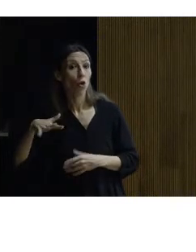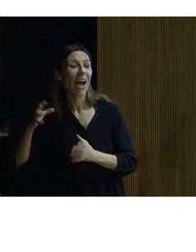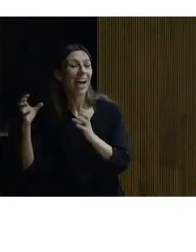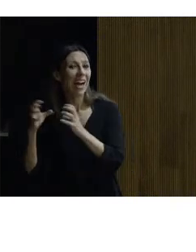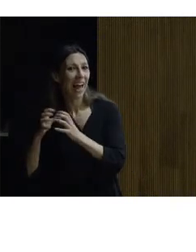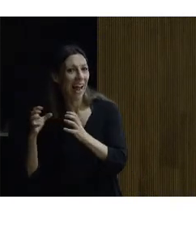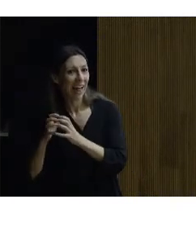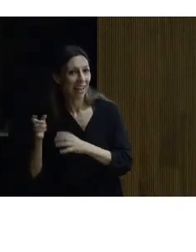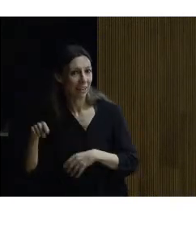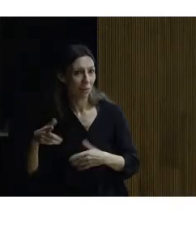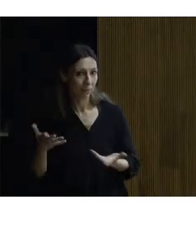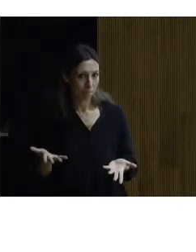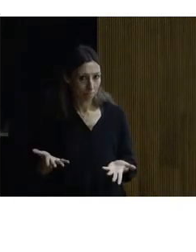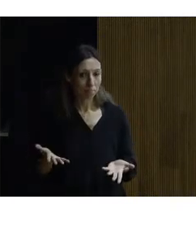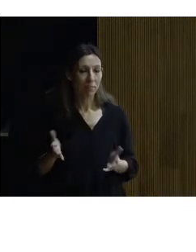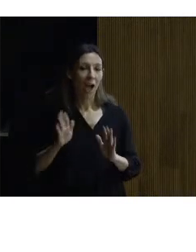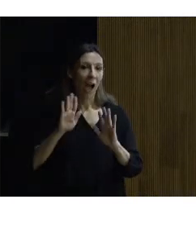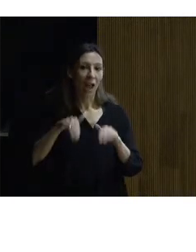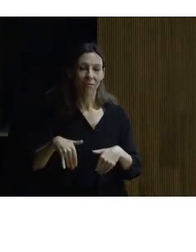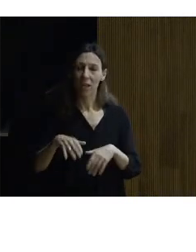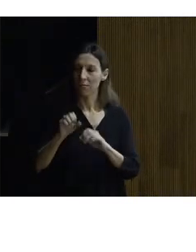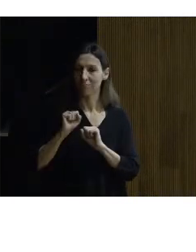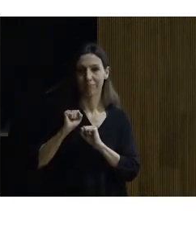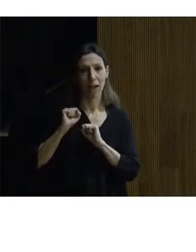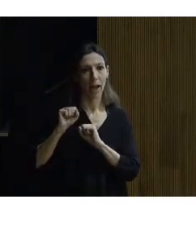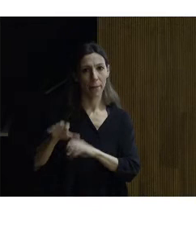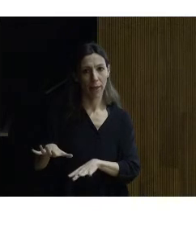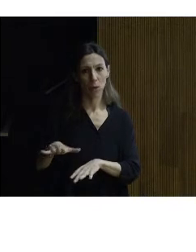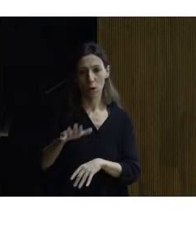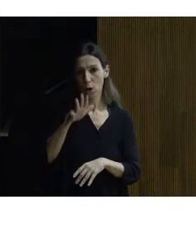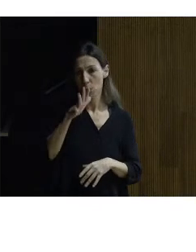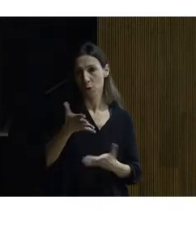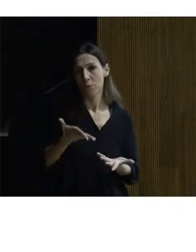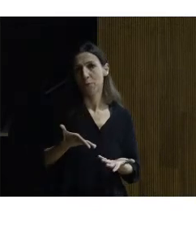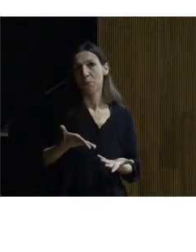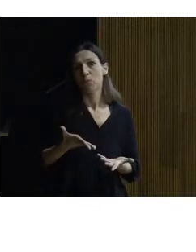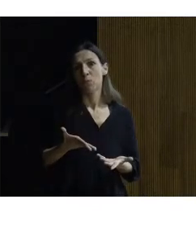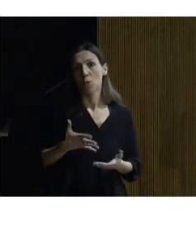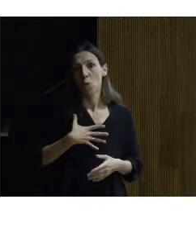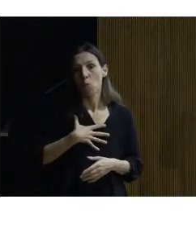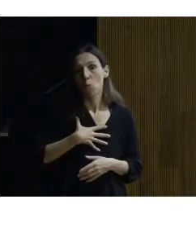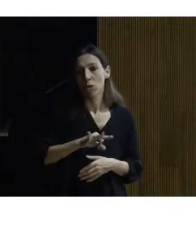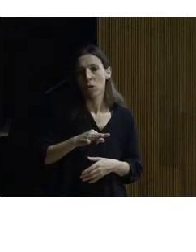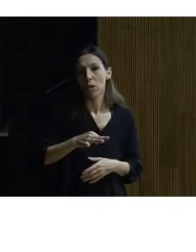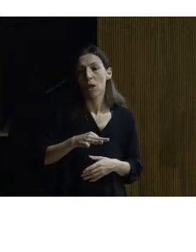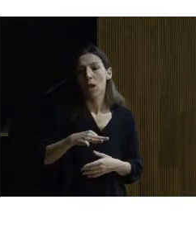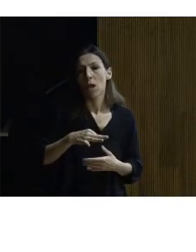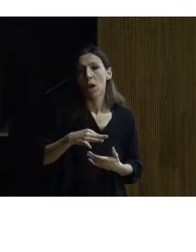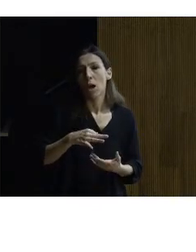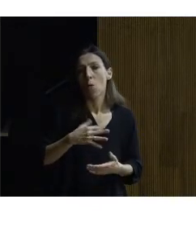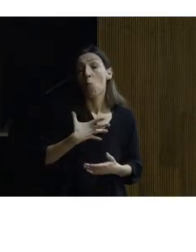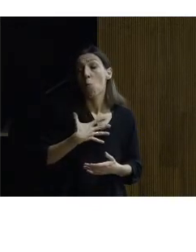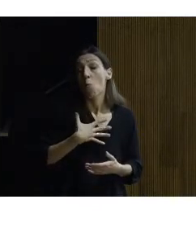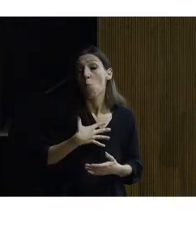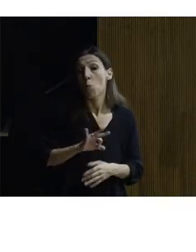esa posibilidad que era una posibilidad pues naturalmente a la altura de su categoría en lo que atañe